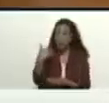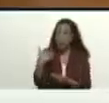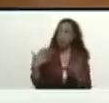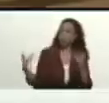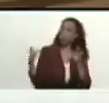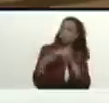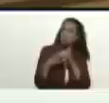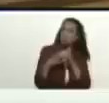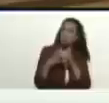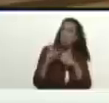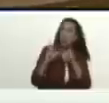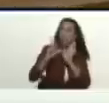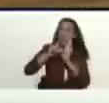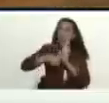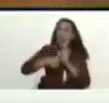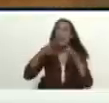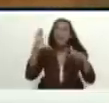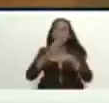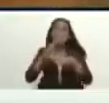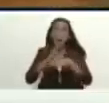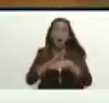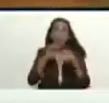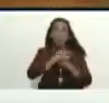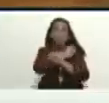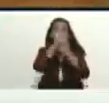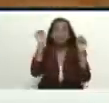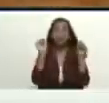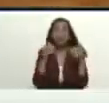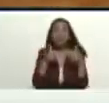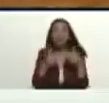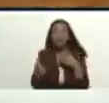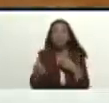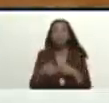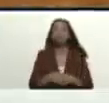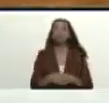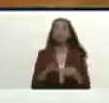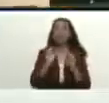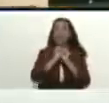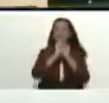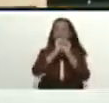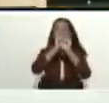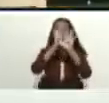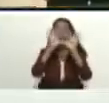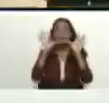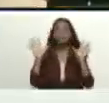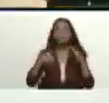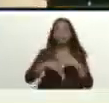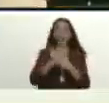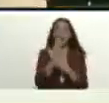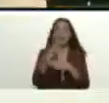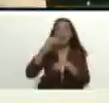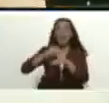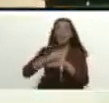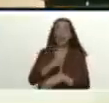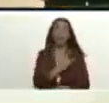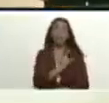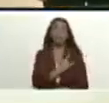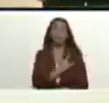y luego llegó el martes el martes muy temprano fuimos citados por el presidente Lula